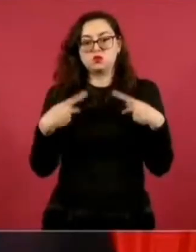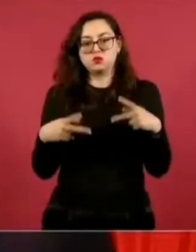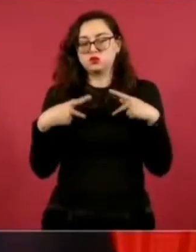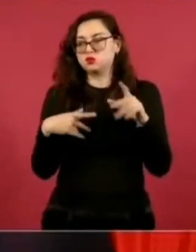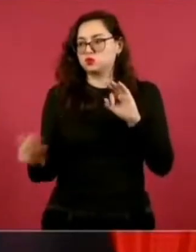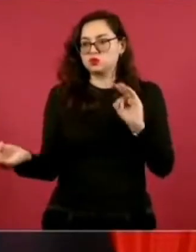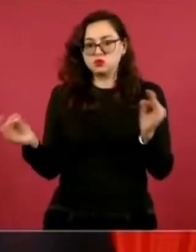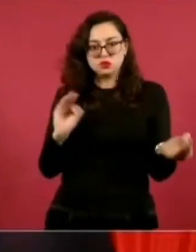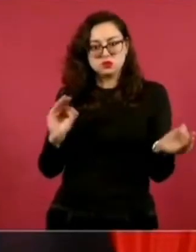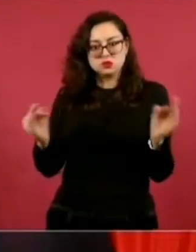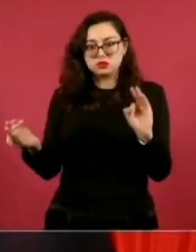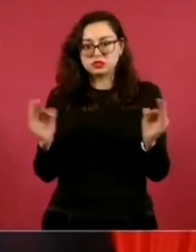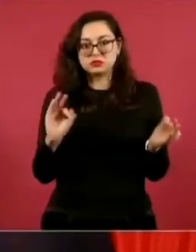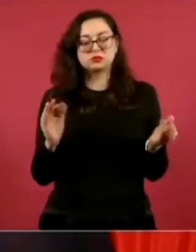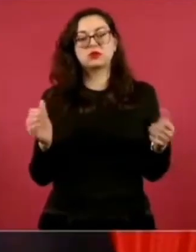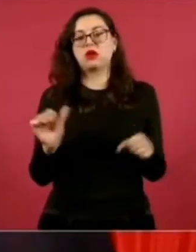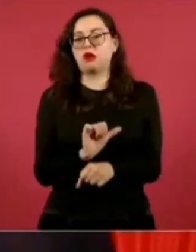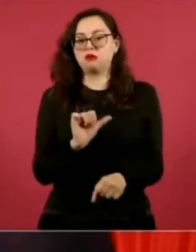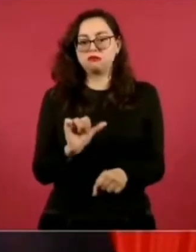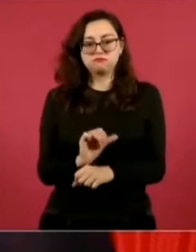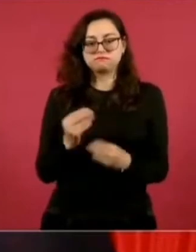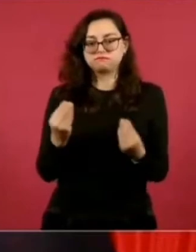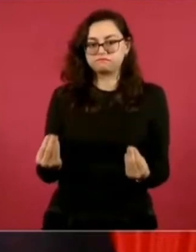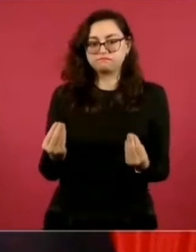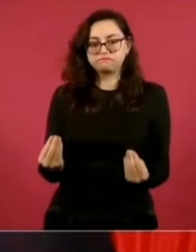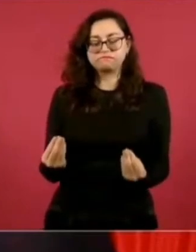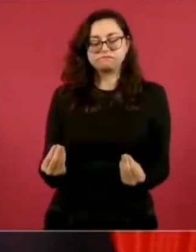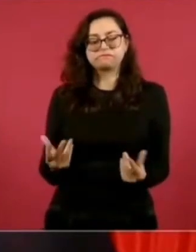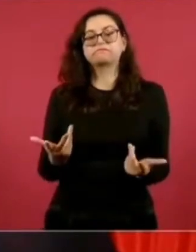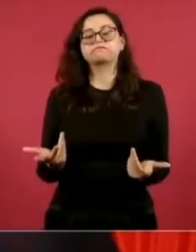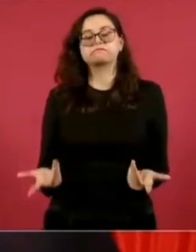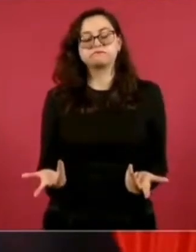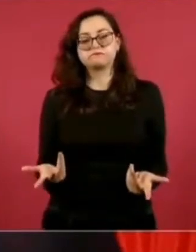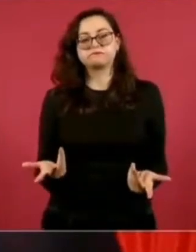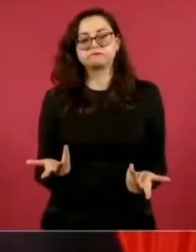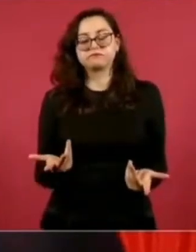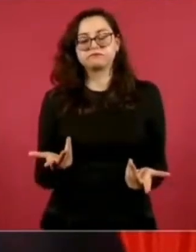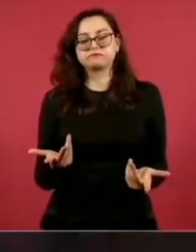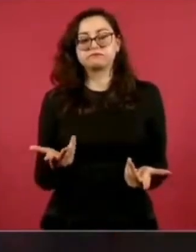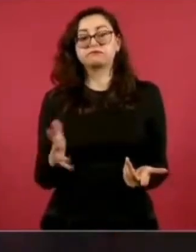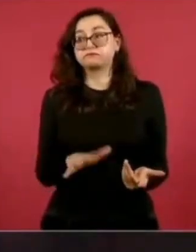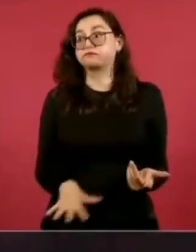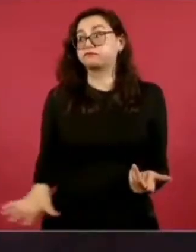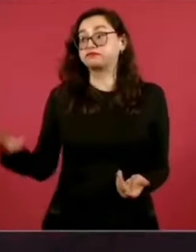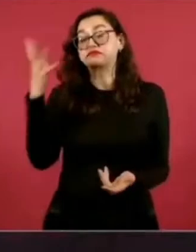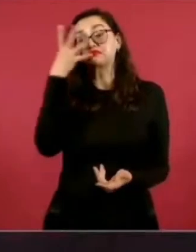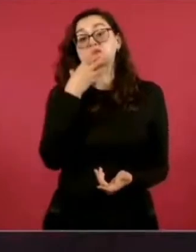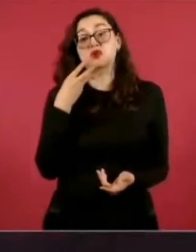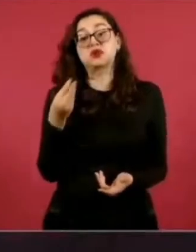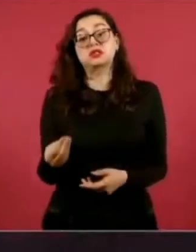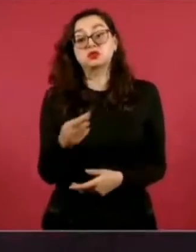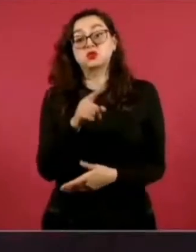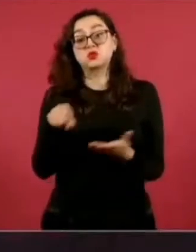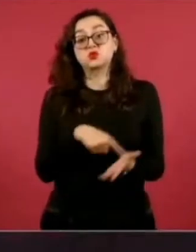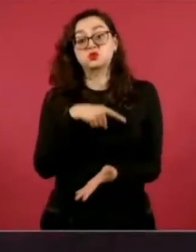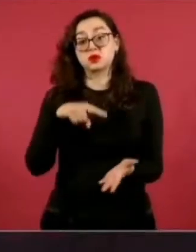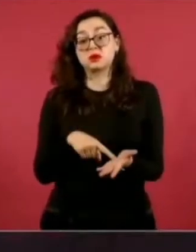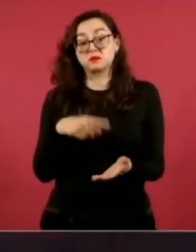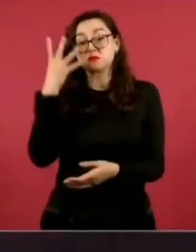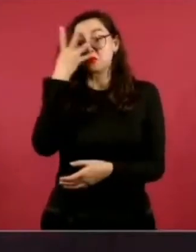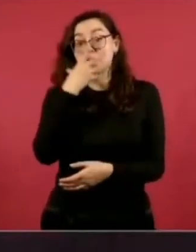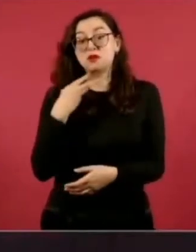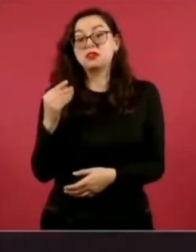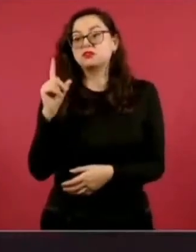muy transitada y además una zona muy bella, muy bella de